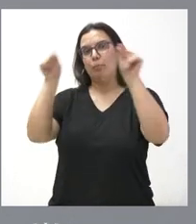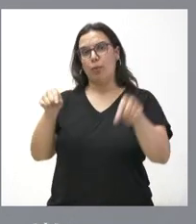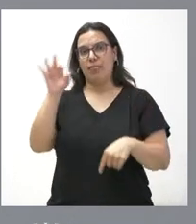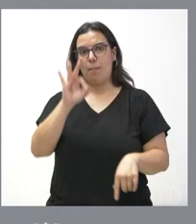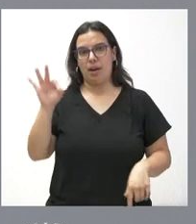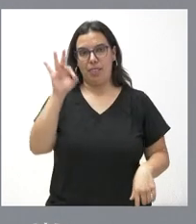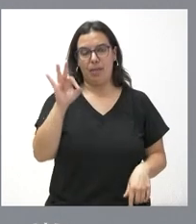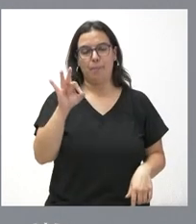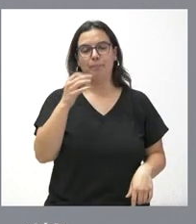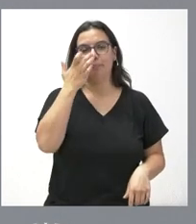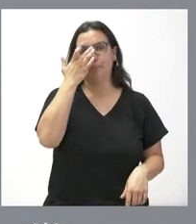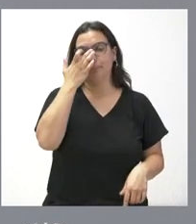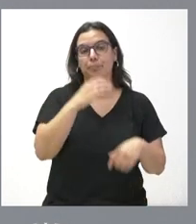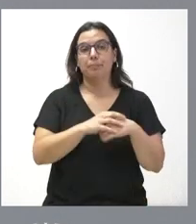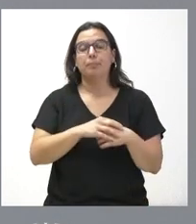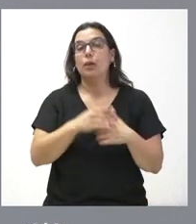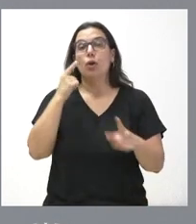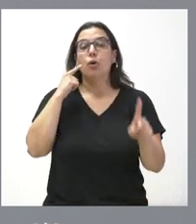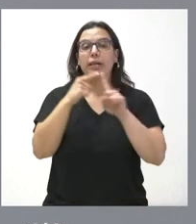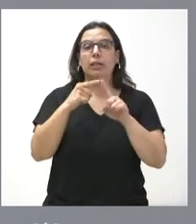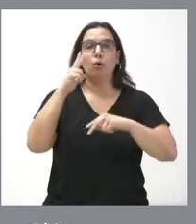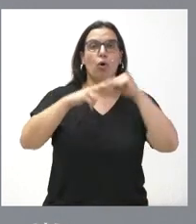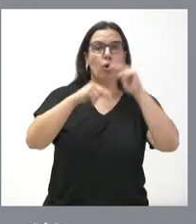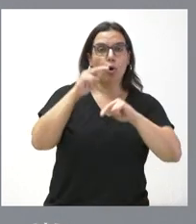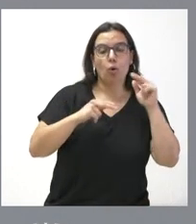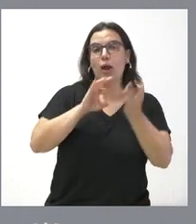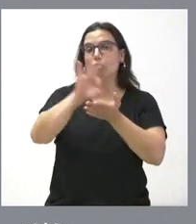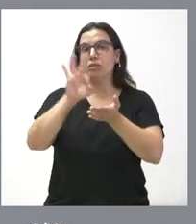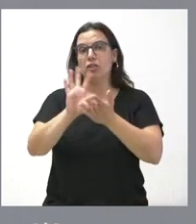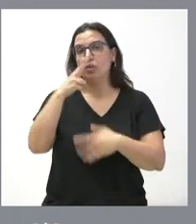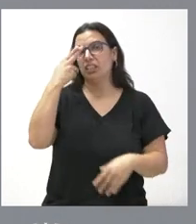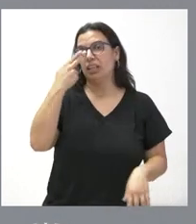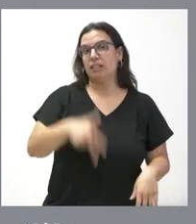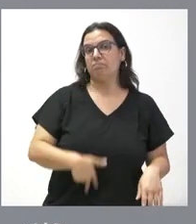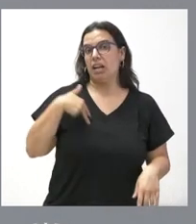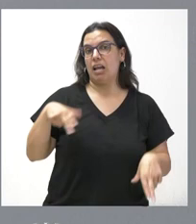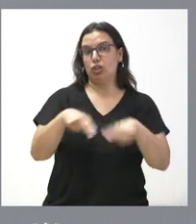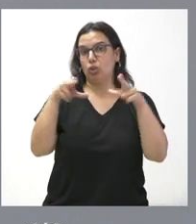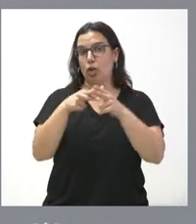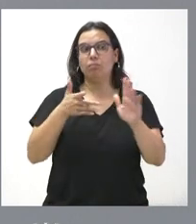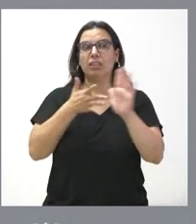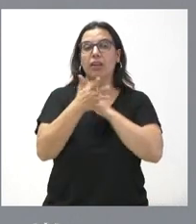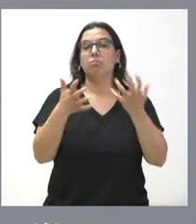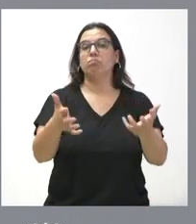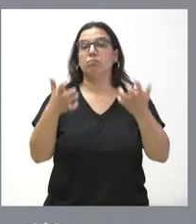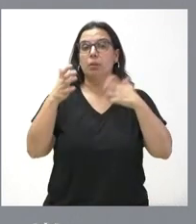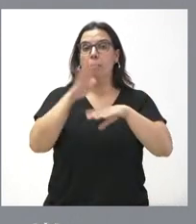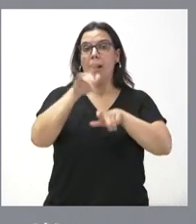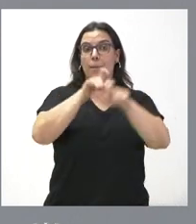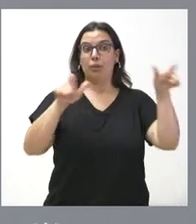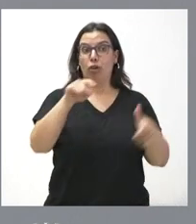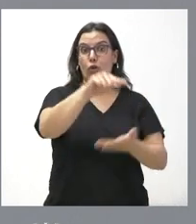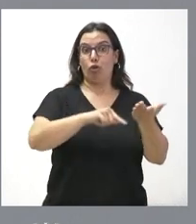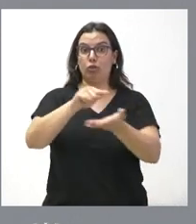Palencia y se dirigen a realizar obras y servicios de interés general y social, lo cual no solamente es un beneficio para las personas